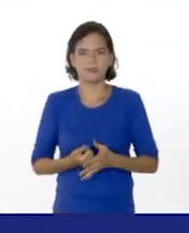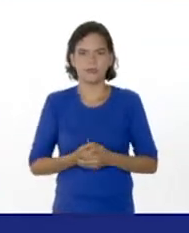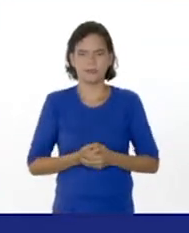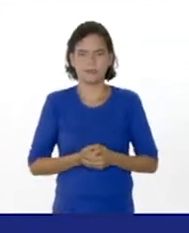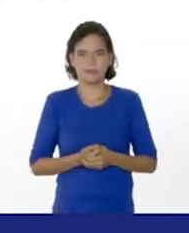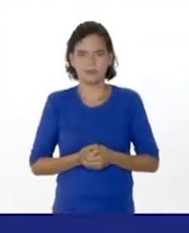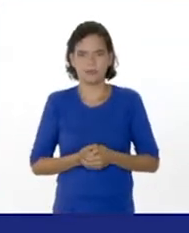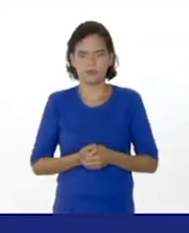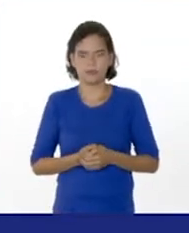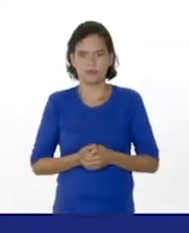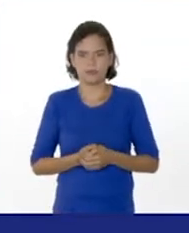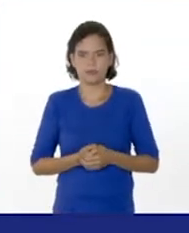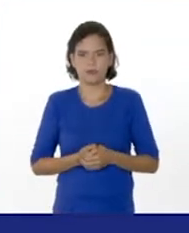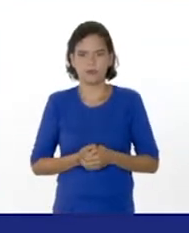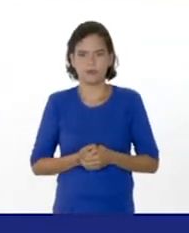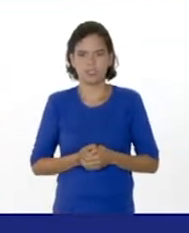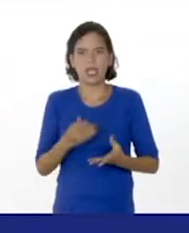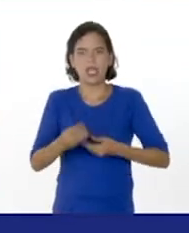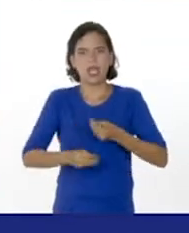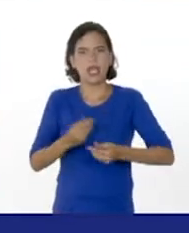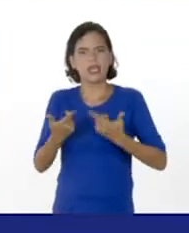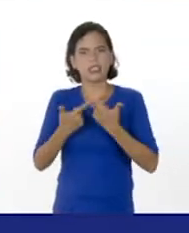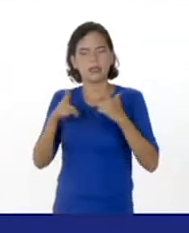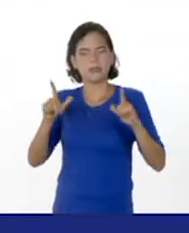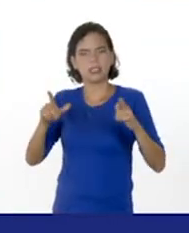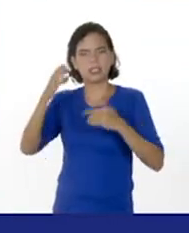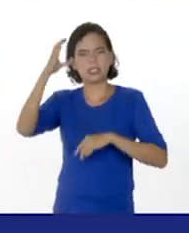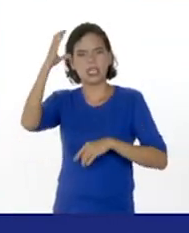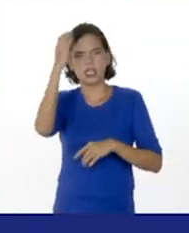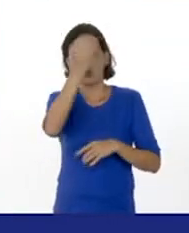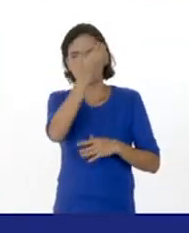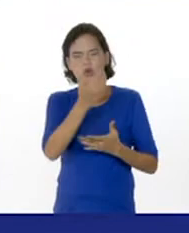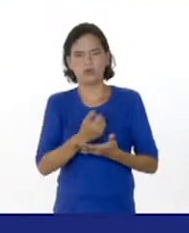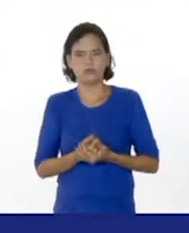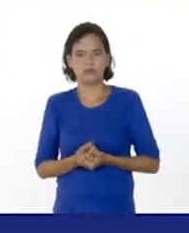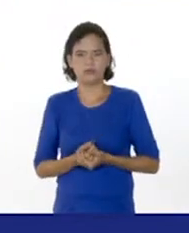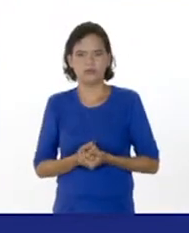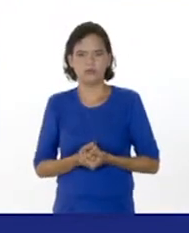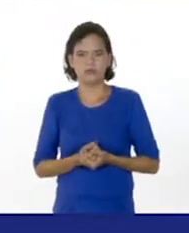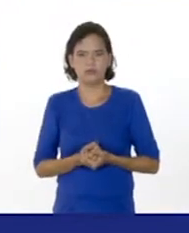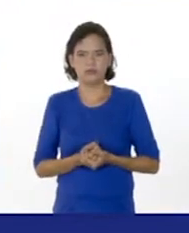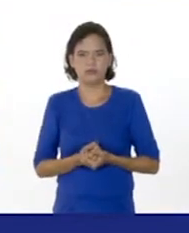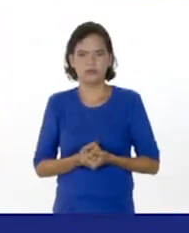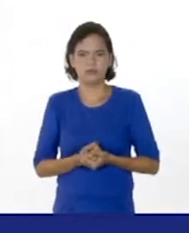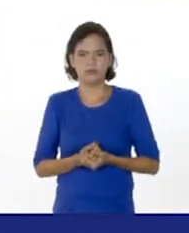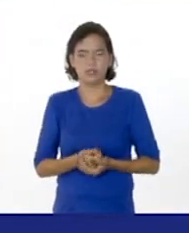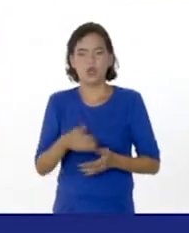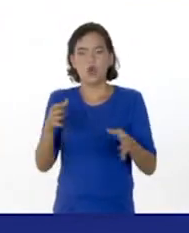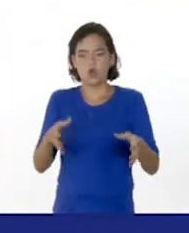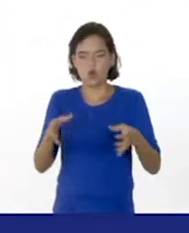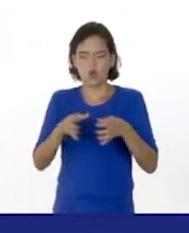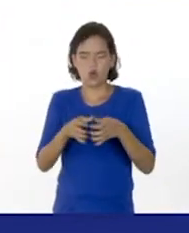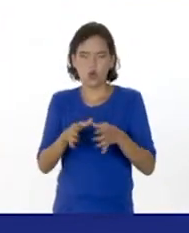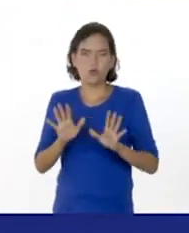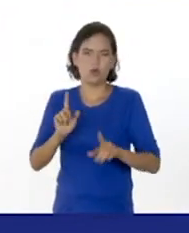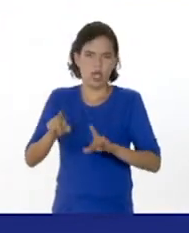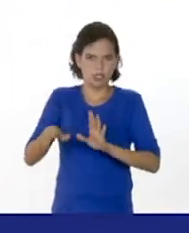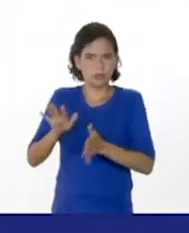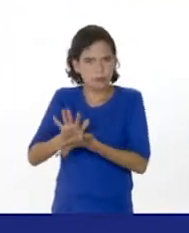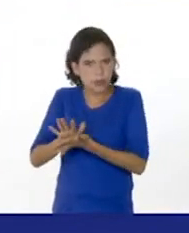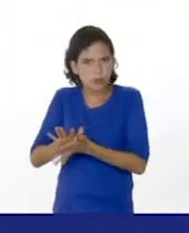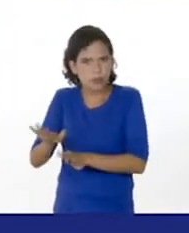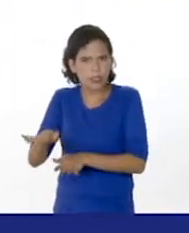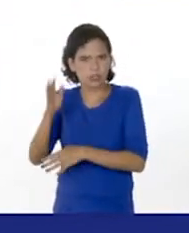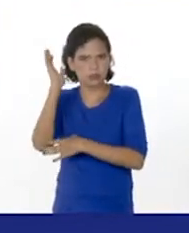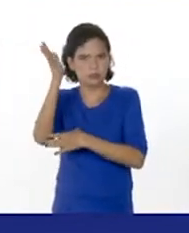Pueblo Nuevo proclama la independencia de la península y de Coro. Designa una junta profesional presidida por don Mariano